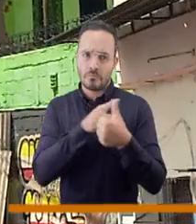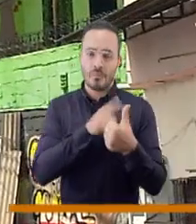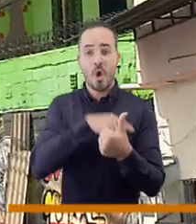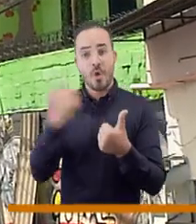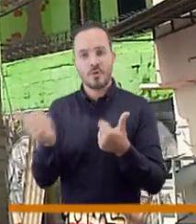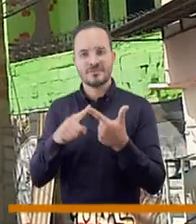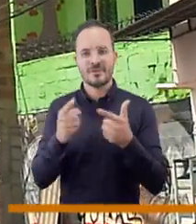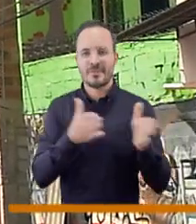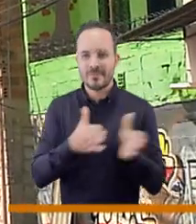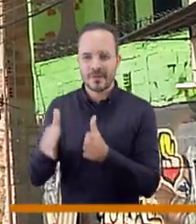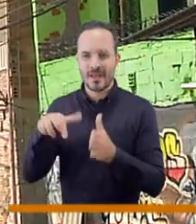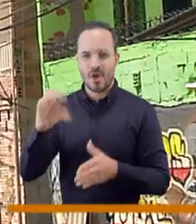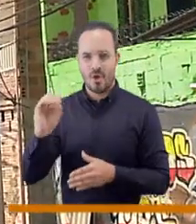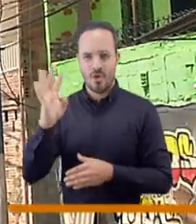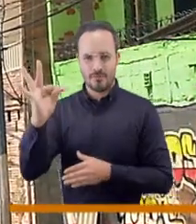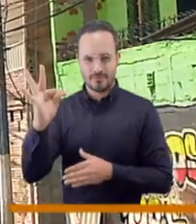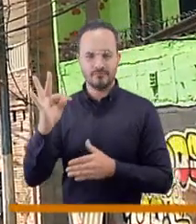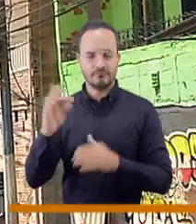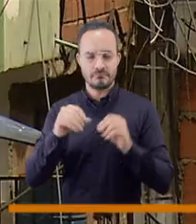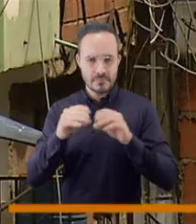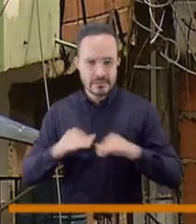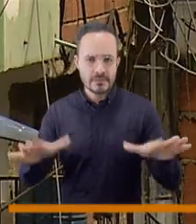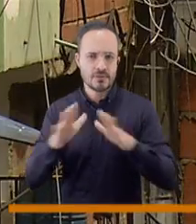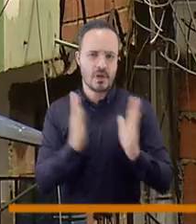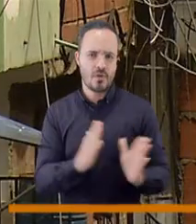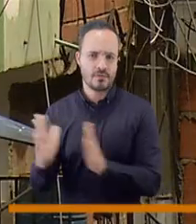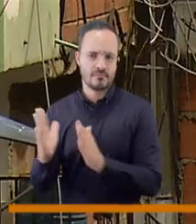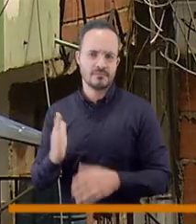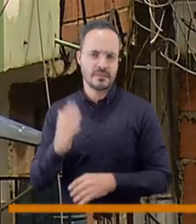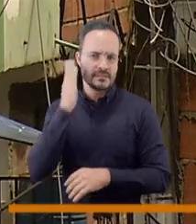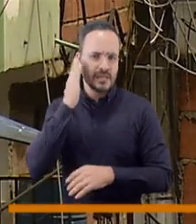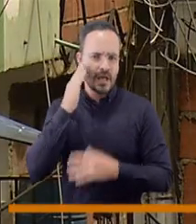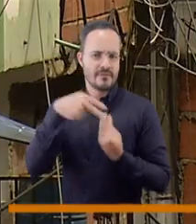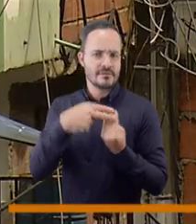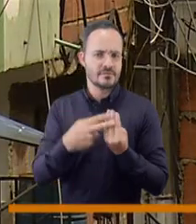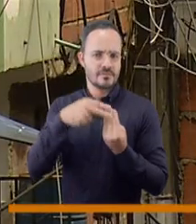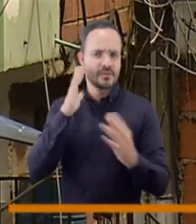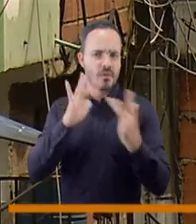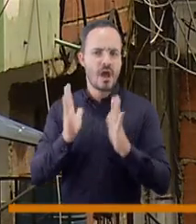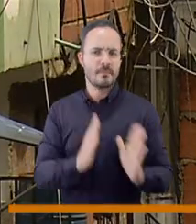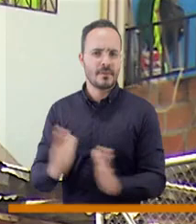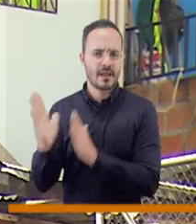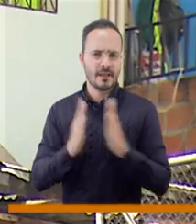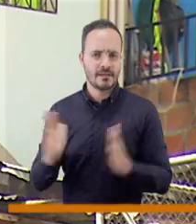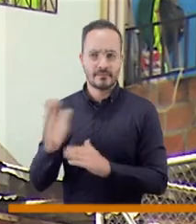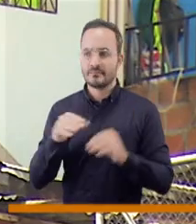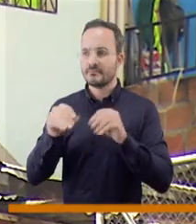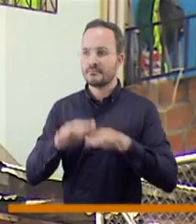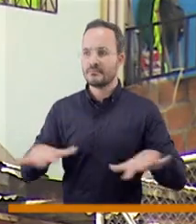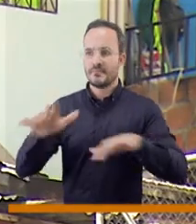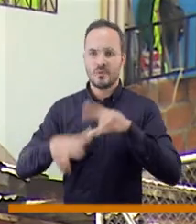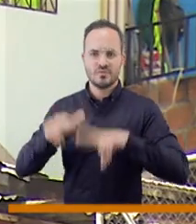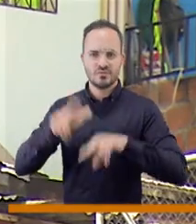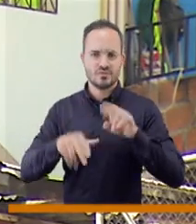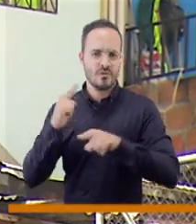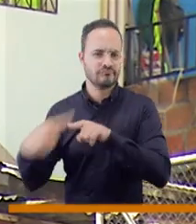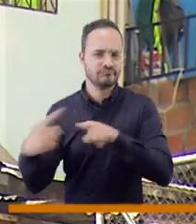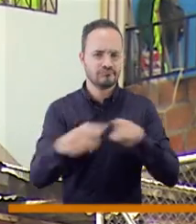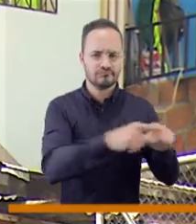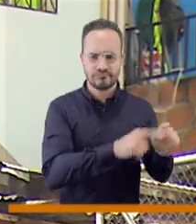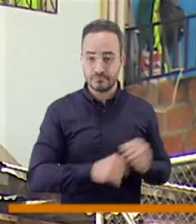Plan de Ordenamiento Territorial. El Plan de Ordenamiento Territorial es un instrumento de planificación de carácter físico